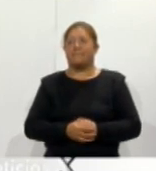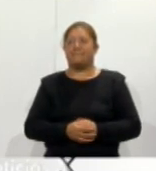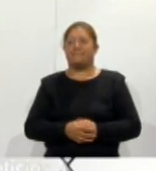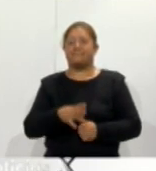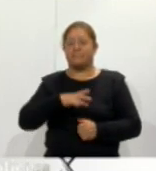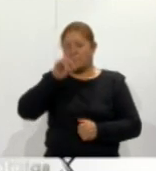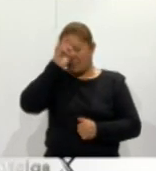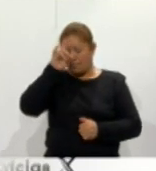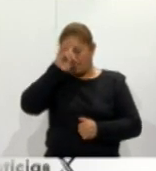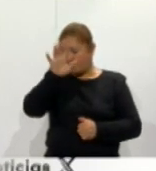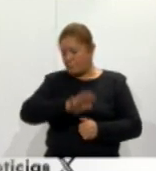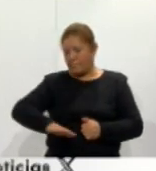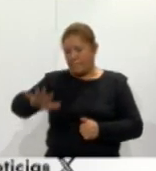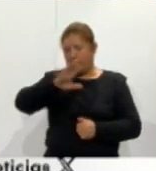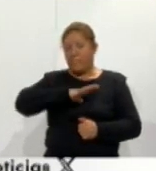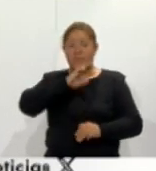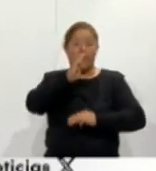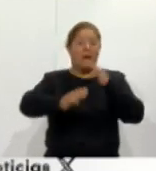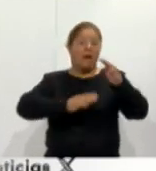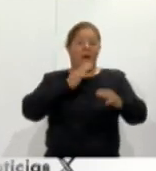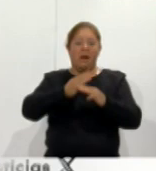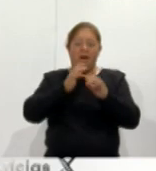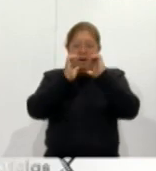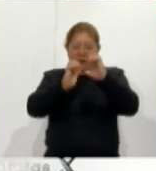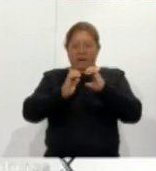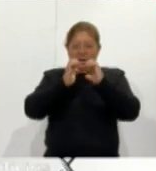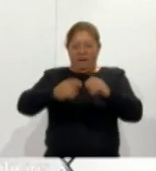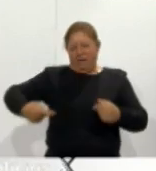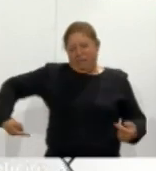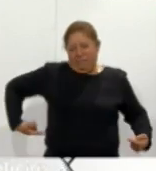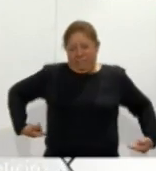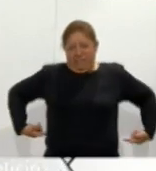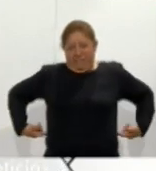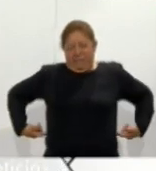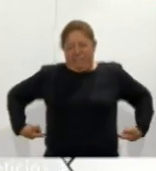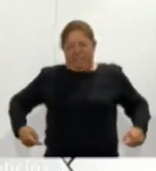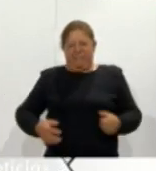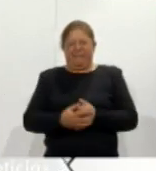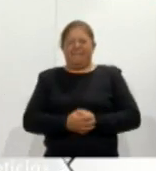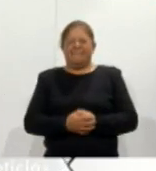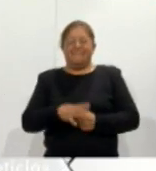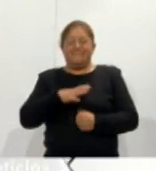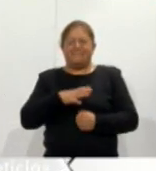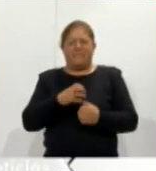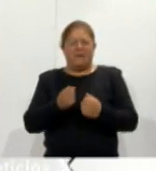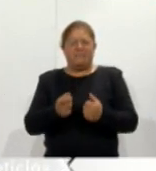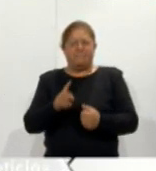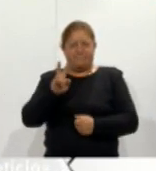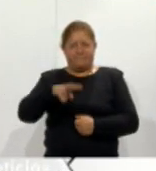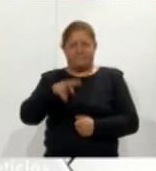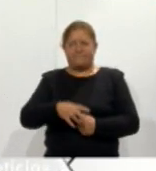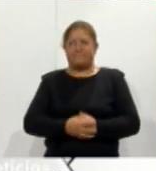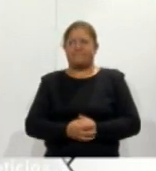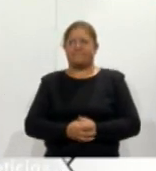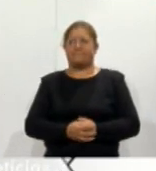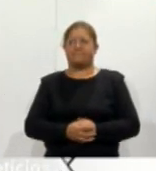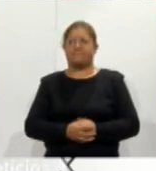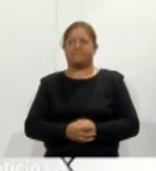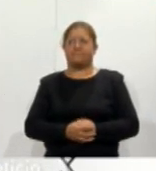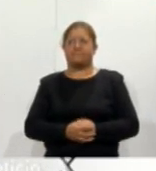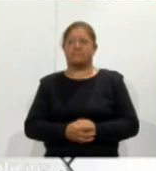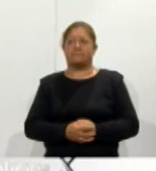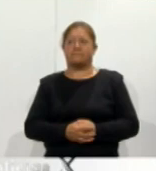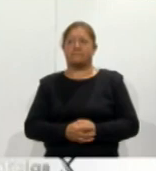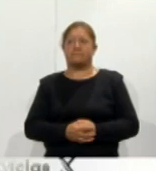las recomendaciones que se dan a nivel mundial del cuidado de los riñones se encuentran fuertemente arraigado lo que